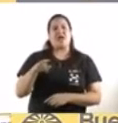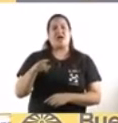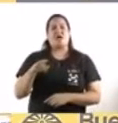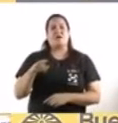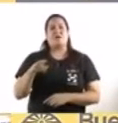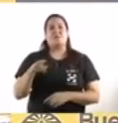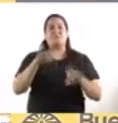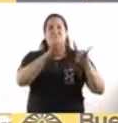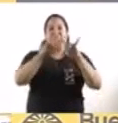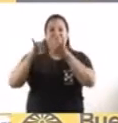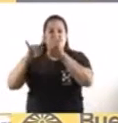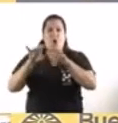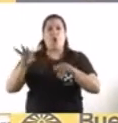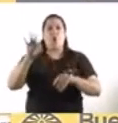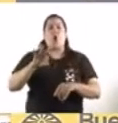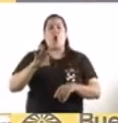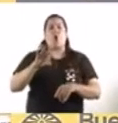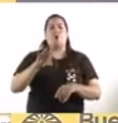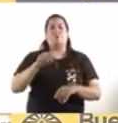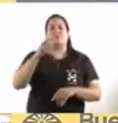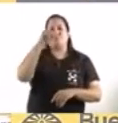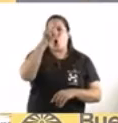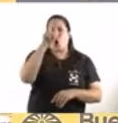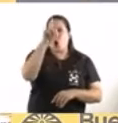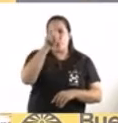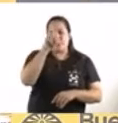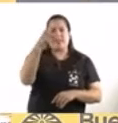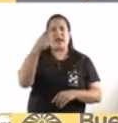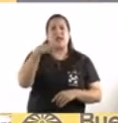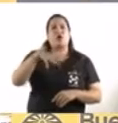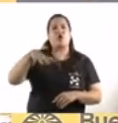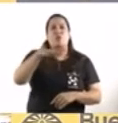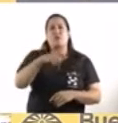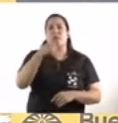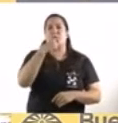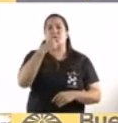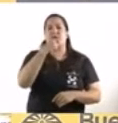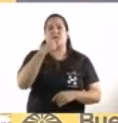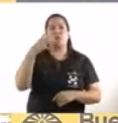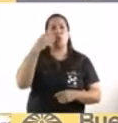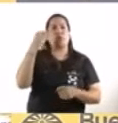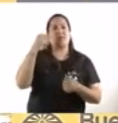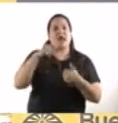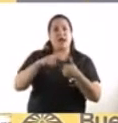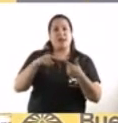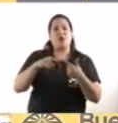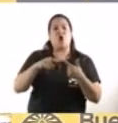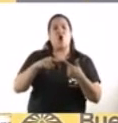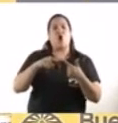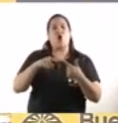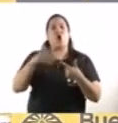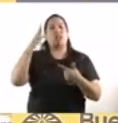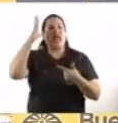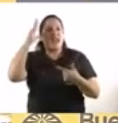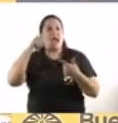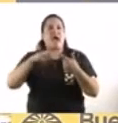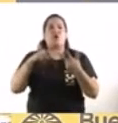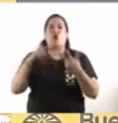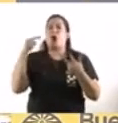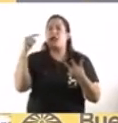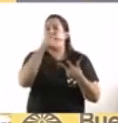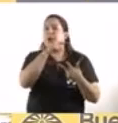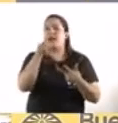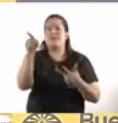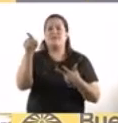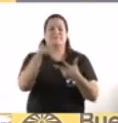o en los llamados hospitales de comunidad como el británico, el italiano, el alemán, tienen que empadronarse